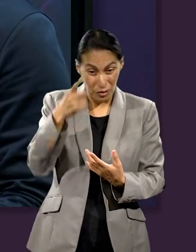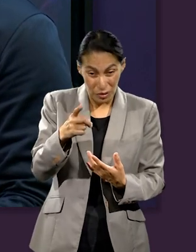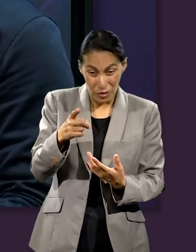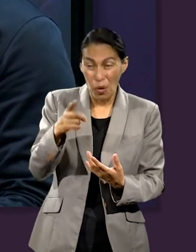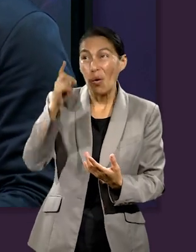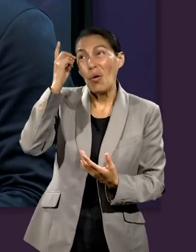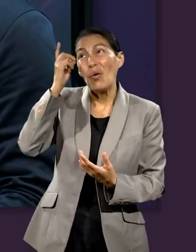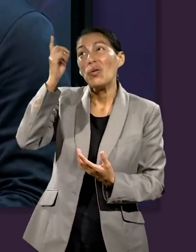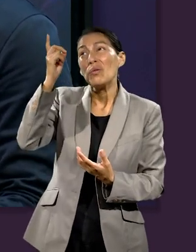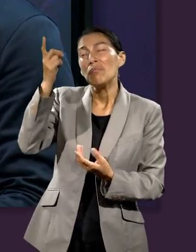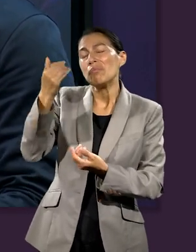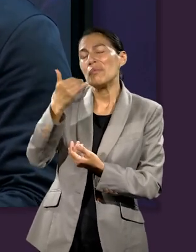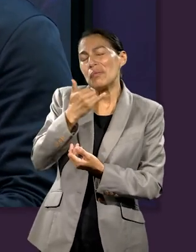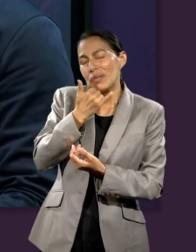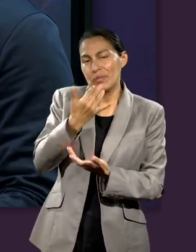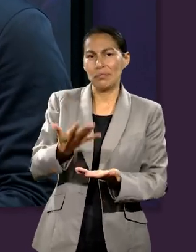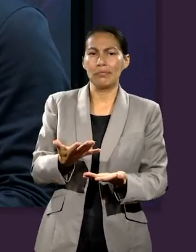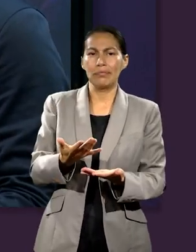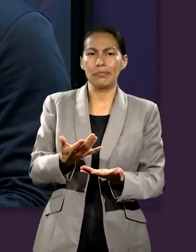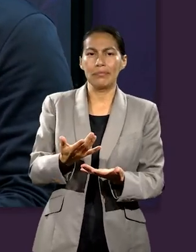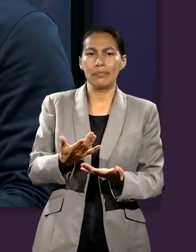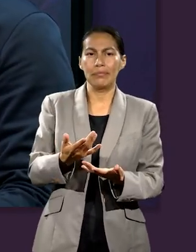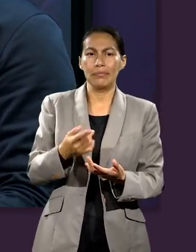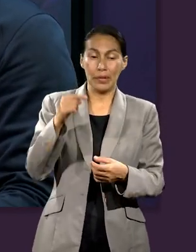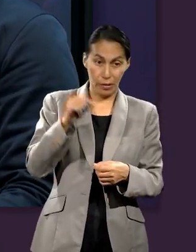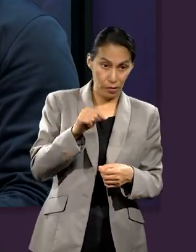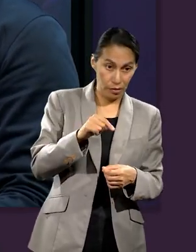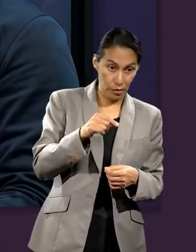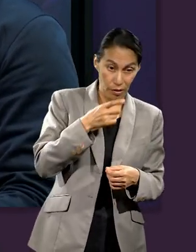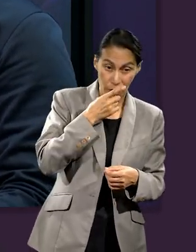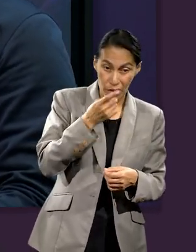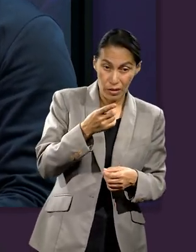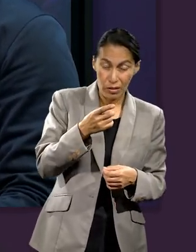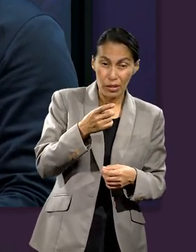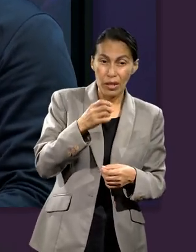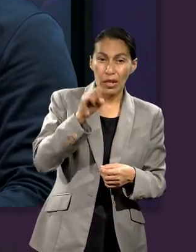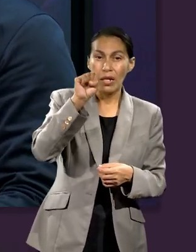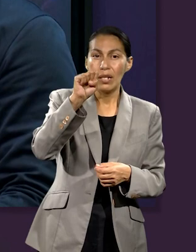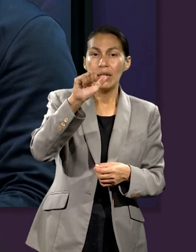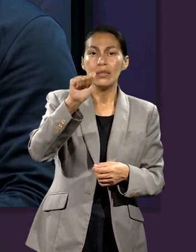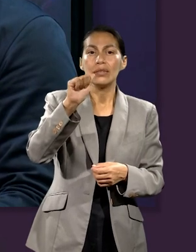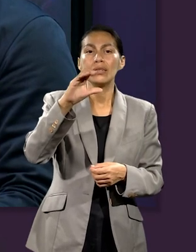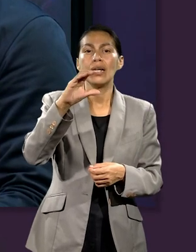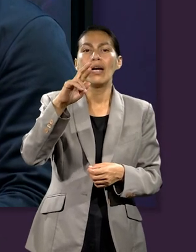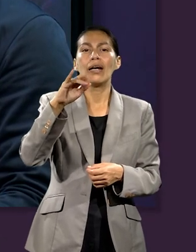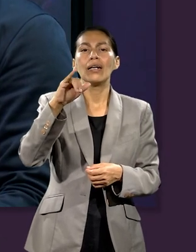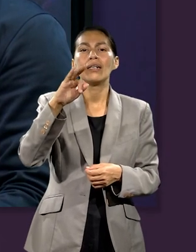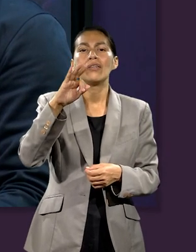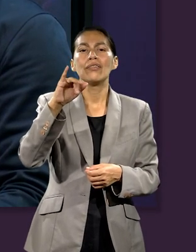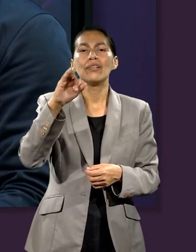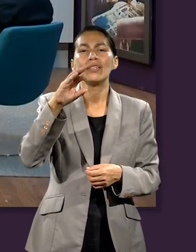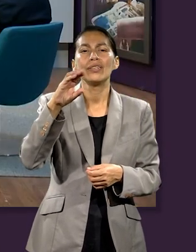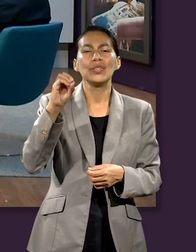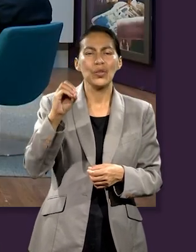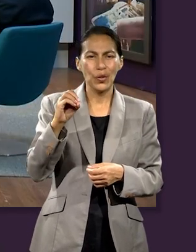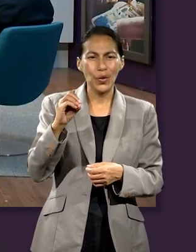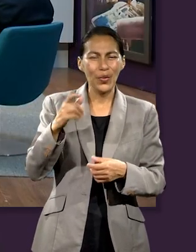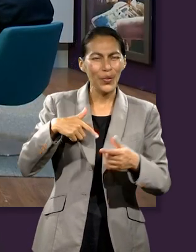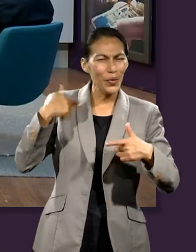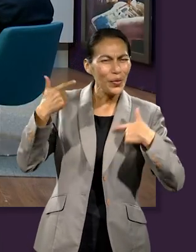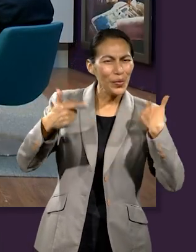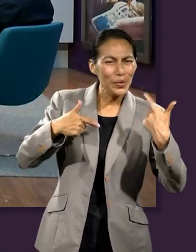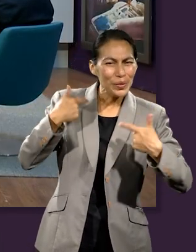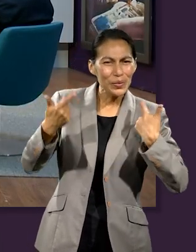alcanzar el favor de los dioses o de Dios. En este caso habla del sacrificio con gozo.